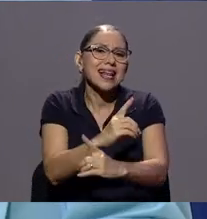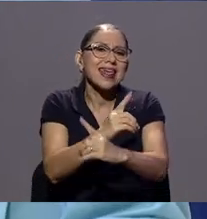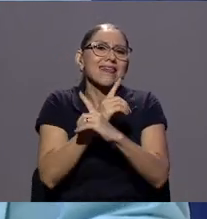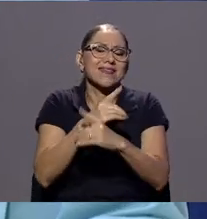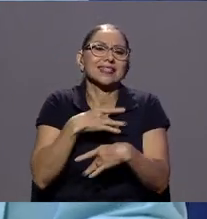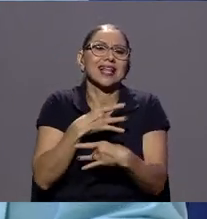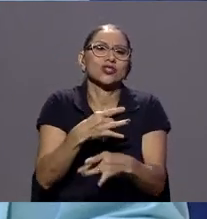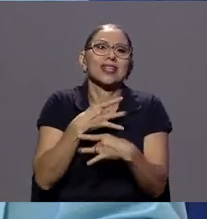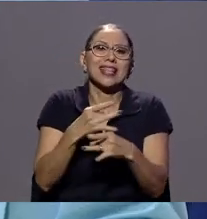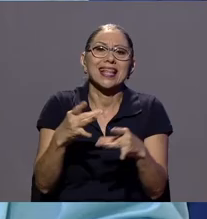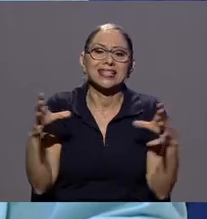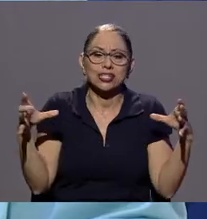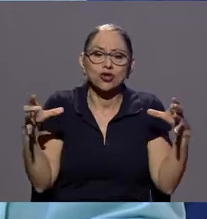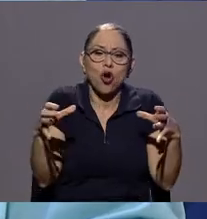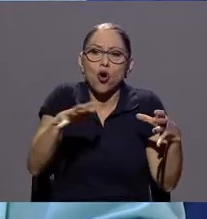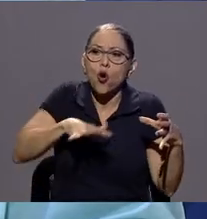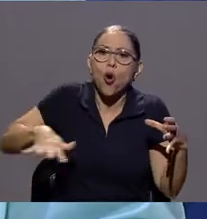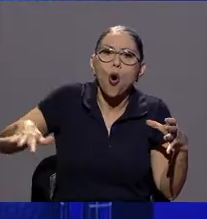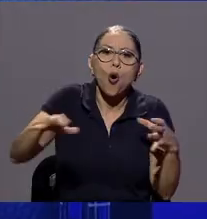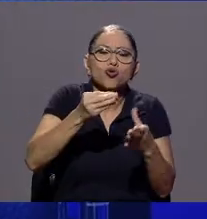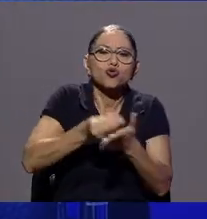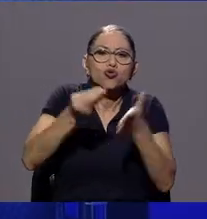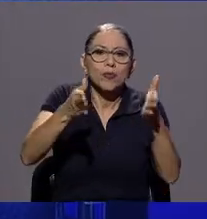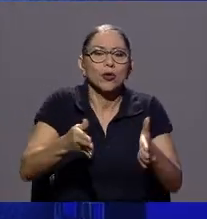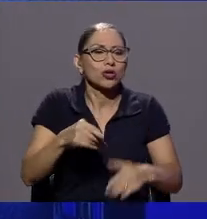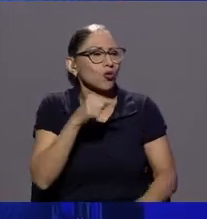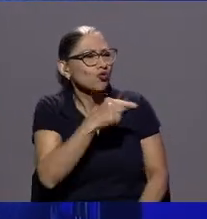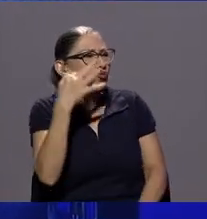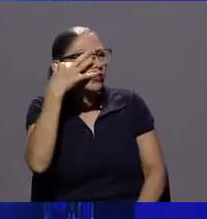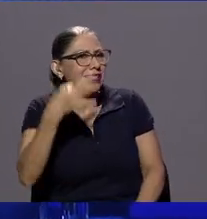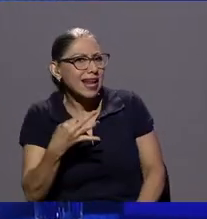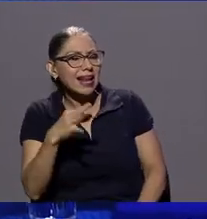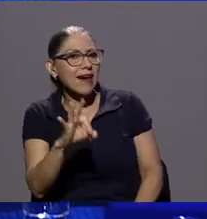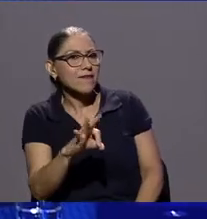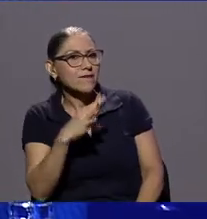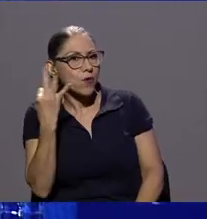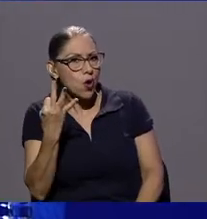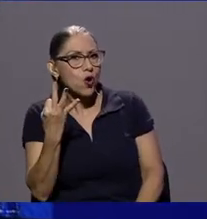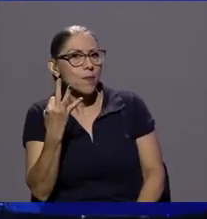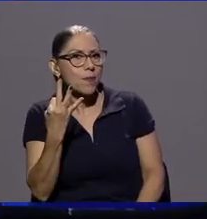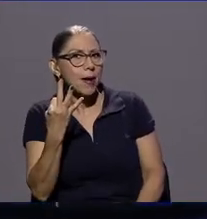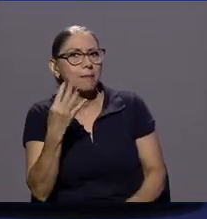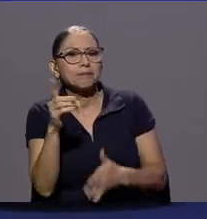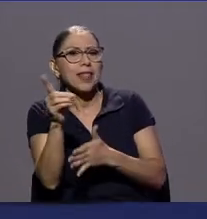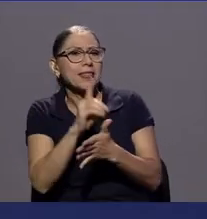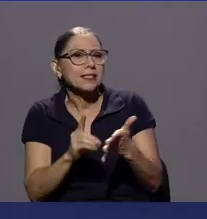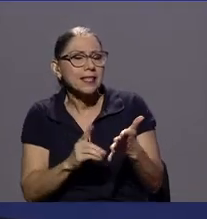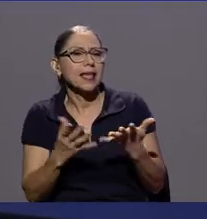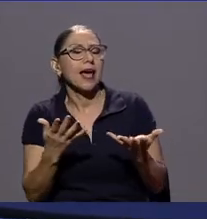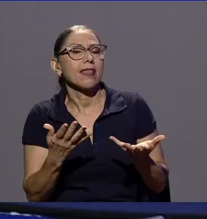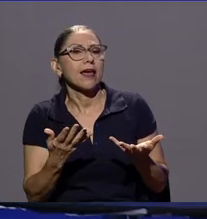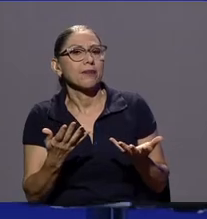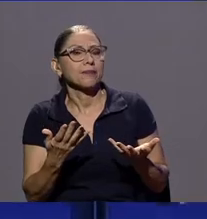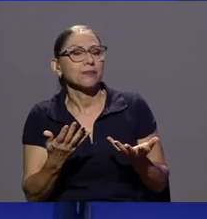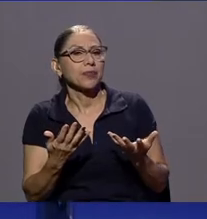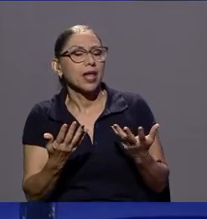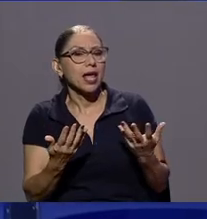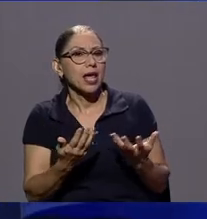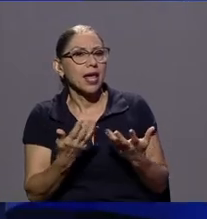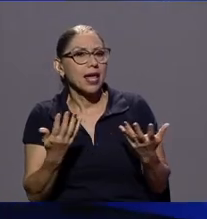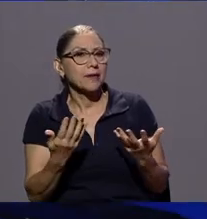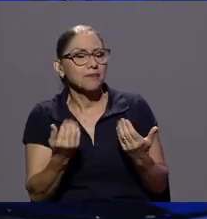la defensa de los intereses colectivos de los consumidores ¿Ustedes consideran que la forma en que está diseñado por ejemplo la parte de